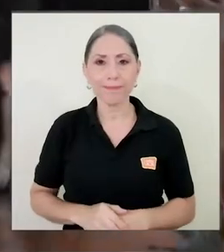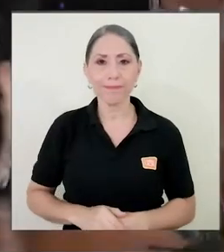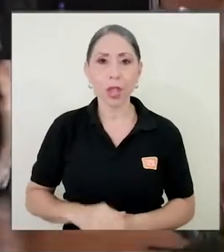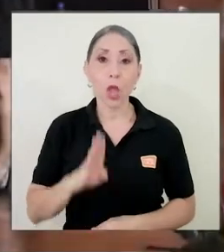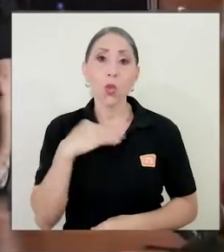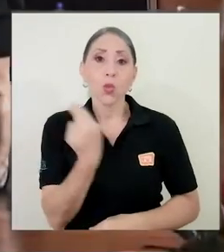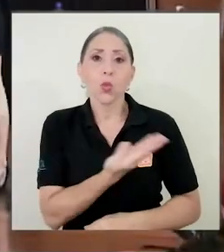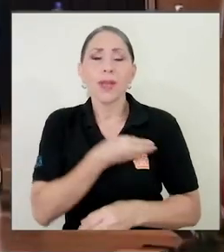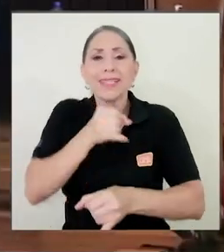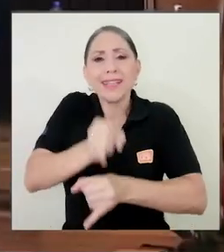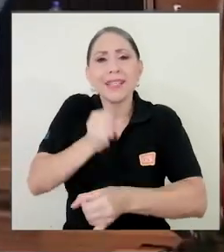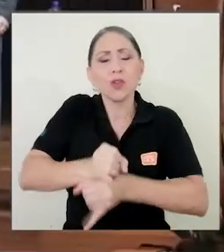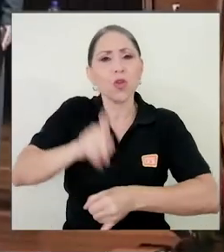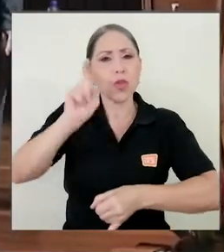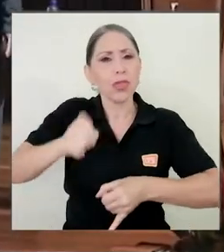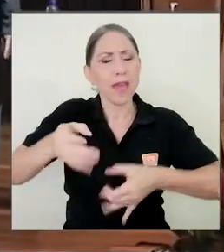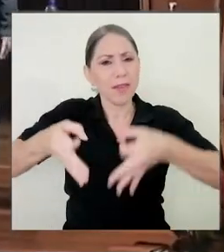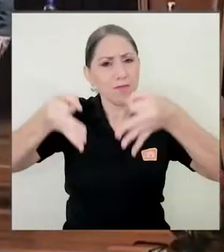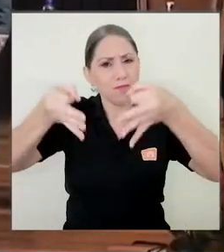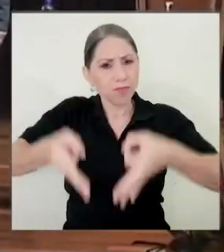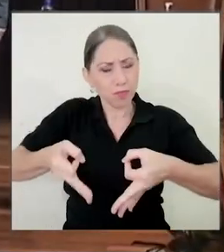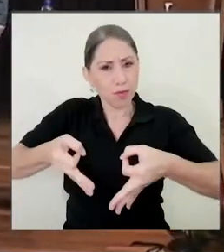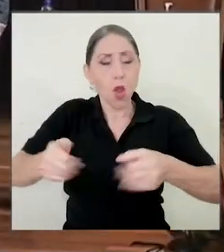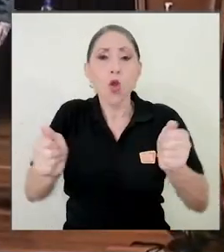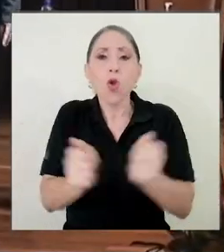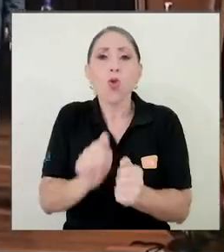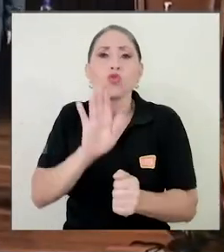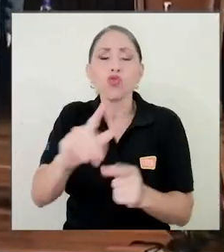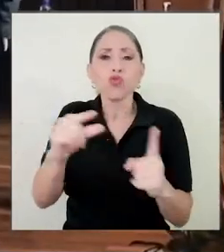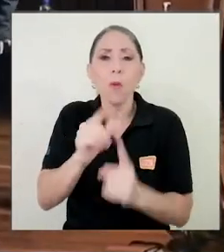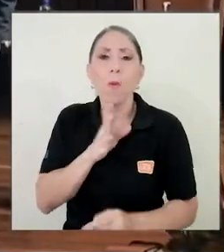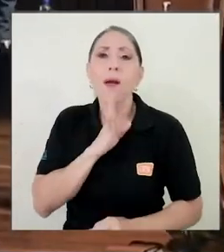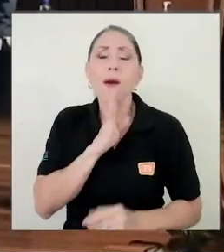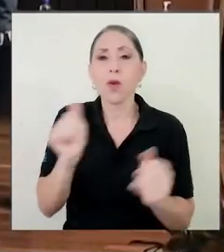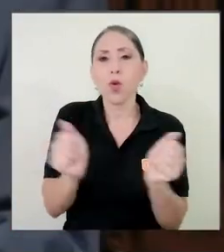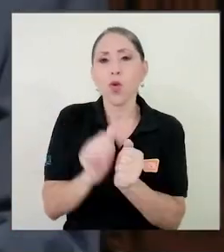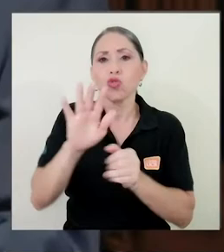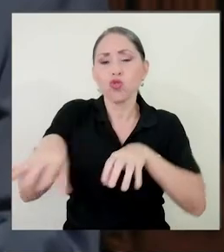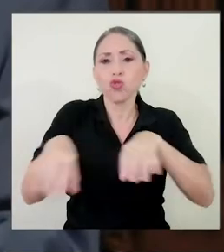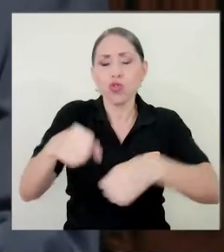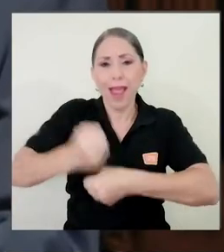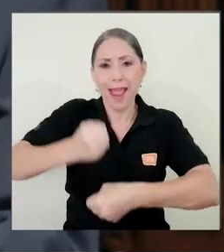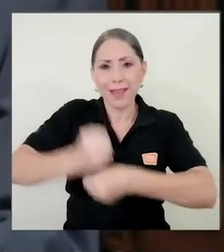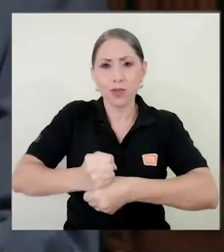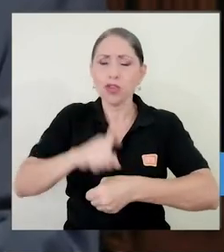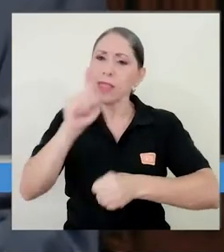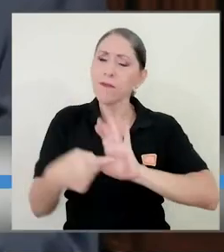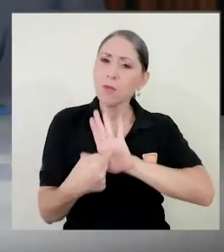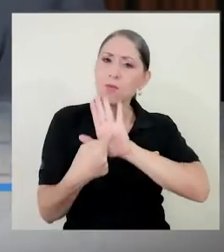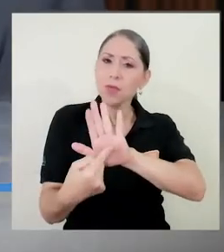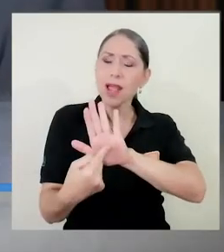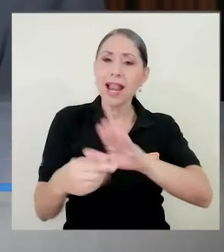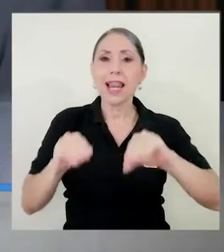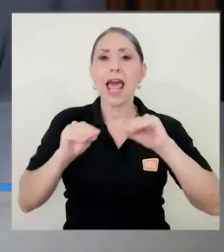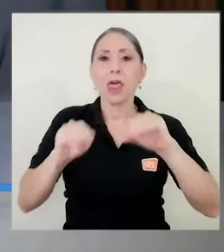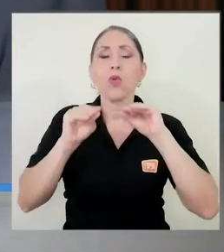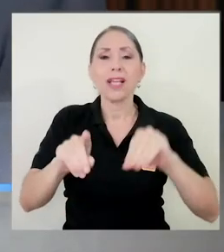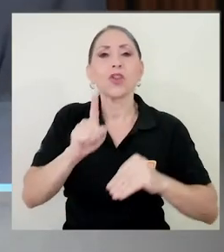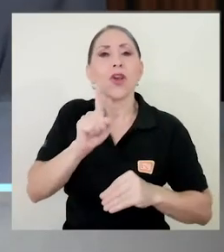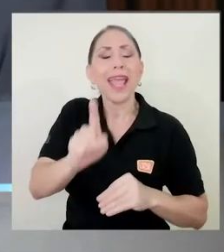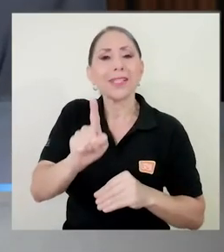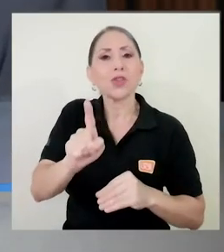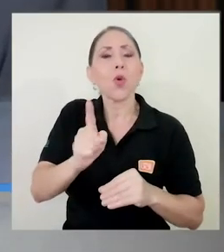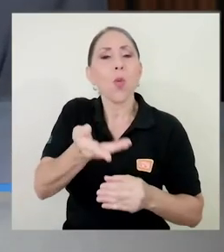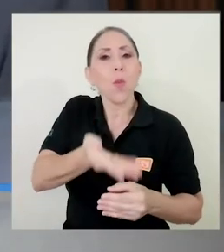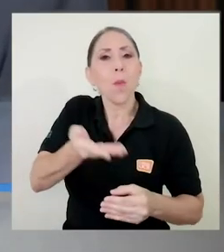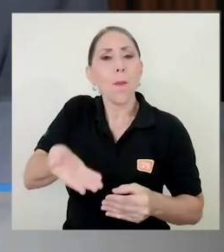nuestra institución debe reafirmar en el discurso y en los hechos la visión de que la educación es un bien público y no